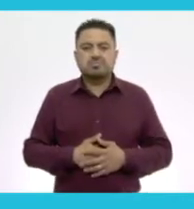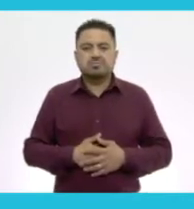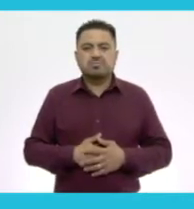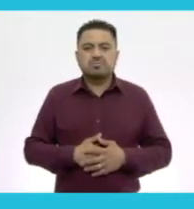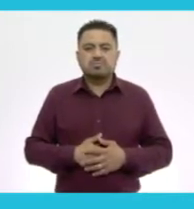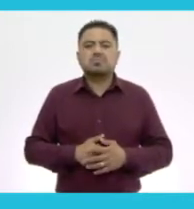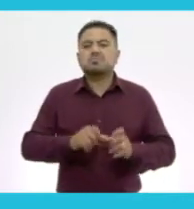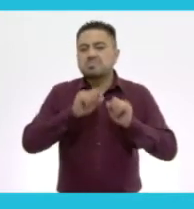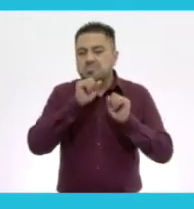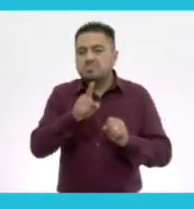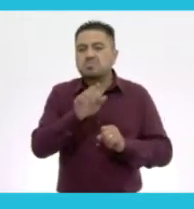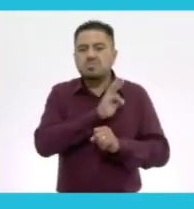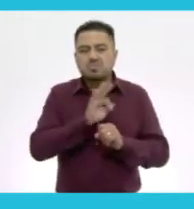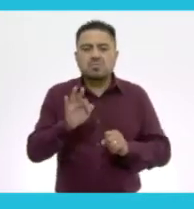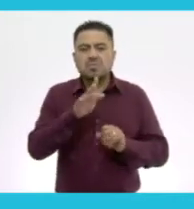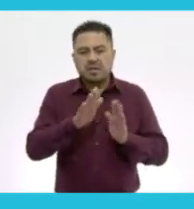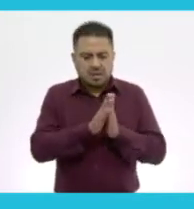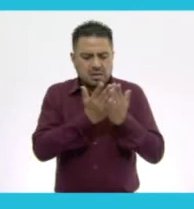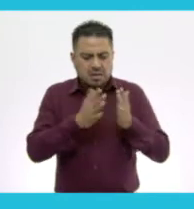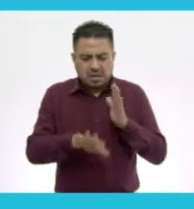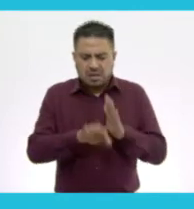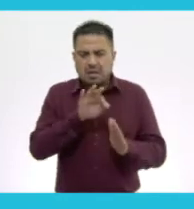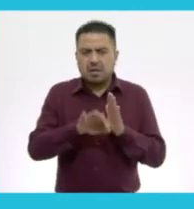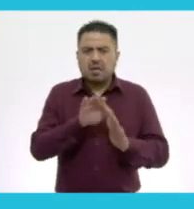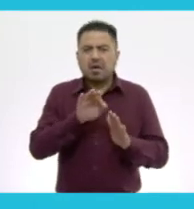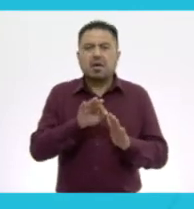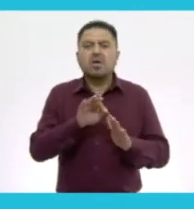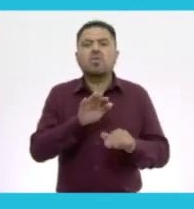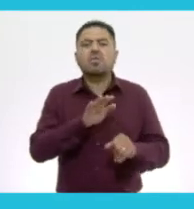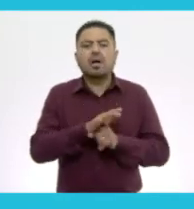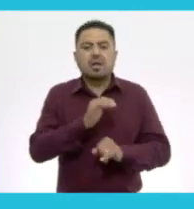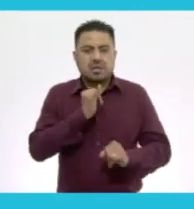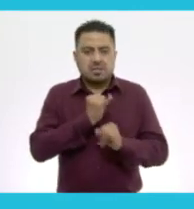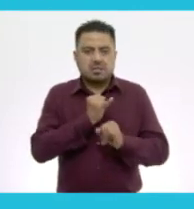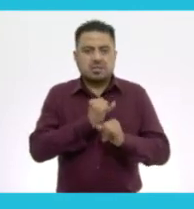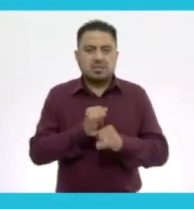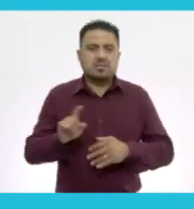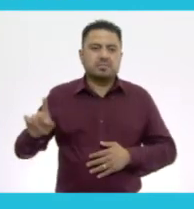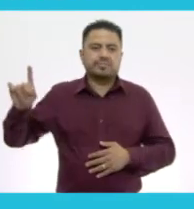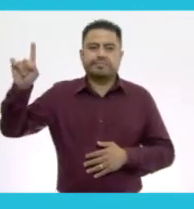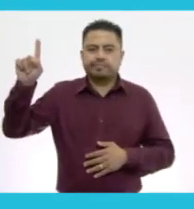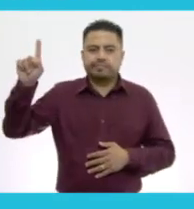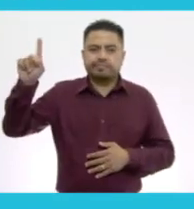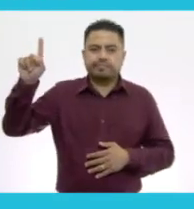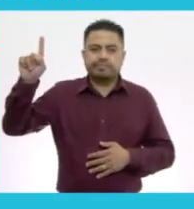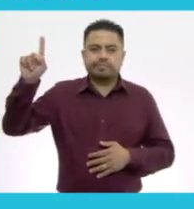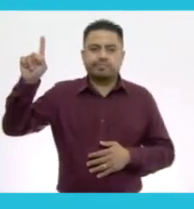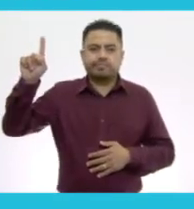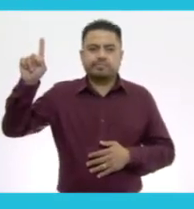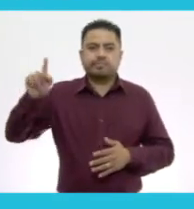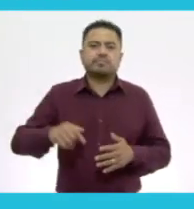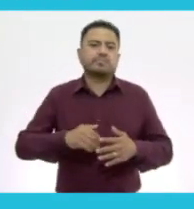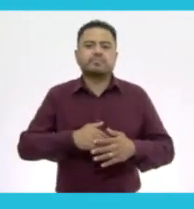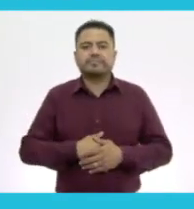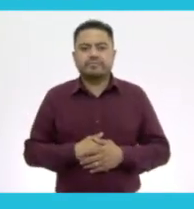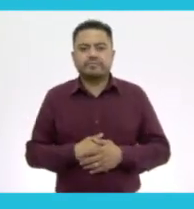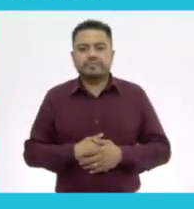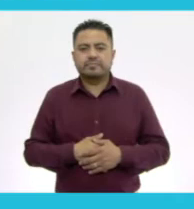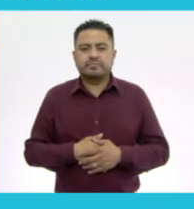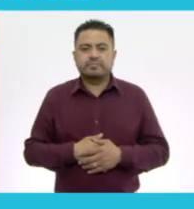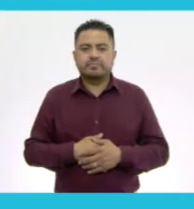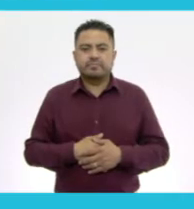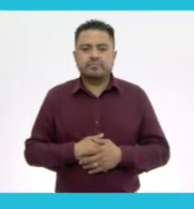También puedes encontrar los libros de texto en la página conalitej.cep.gov.mx